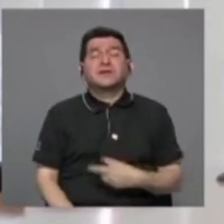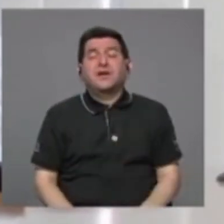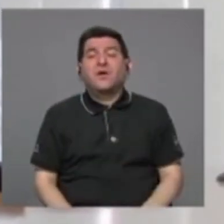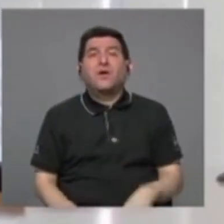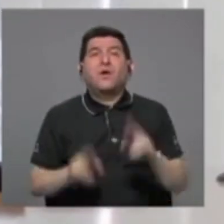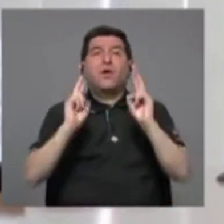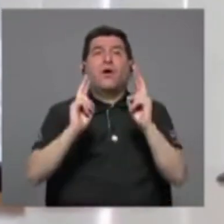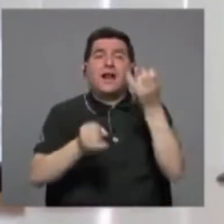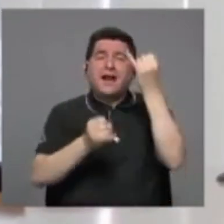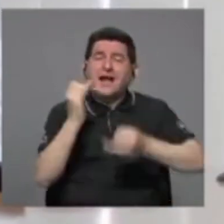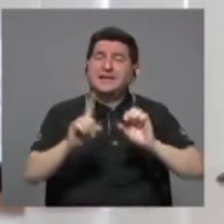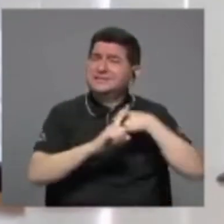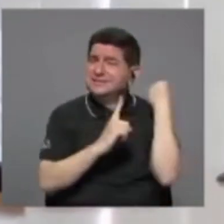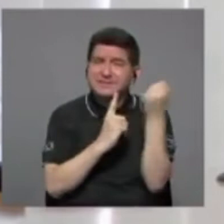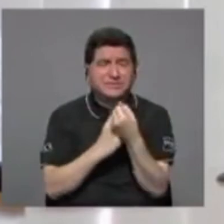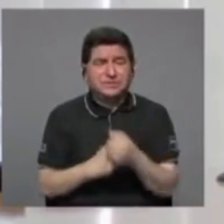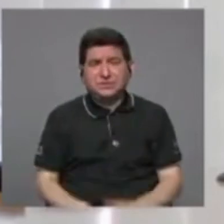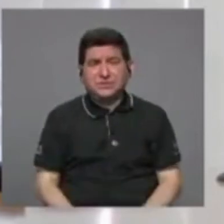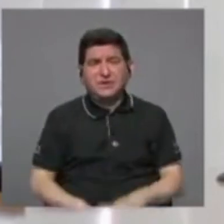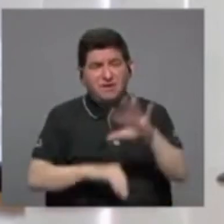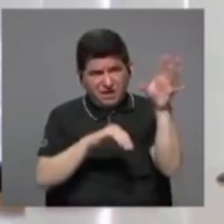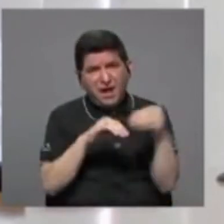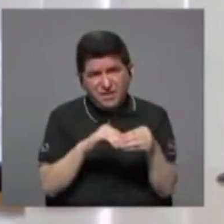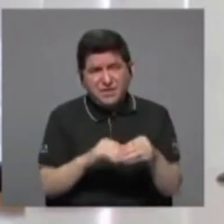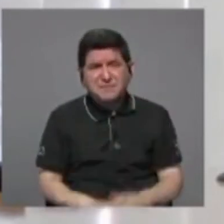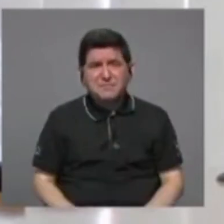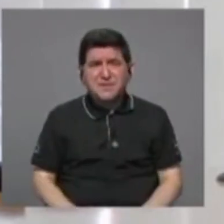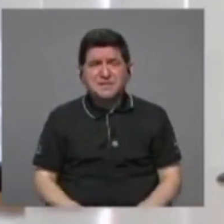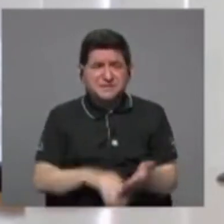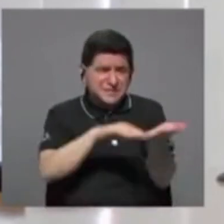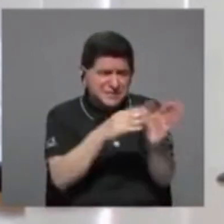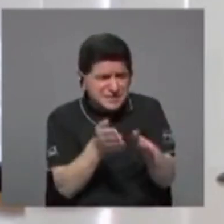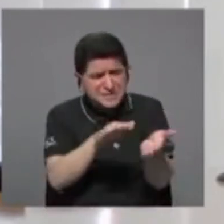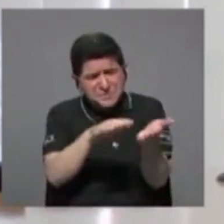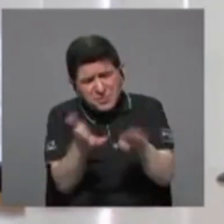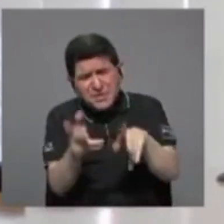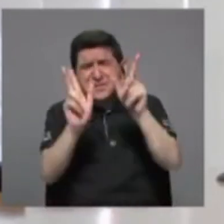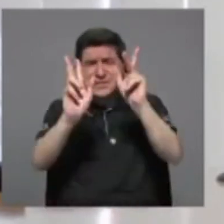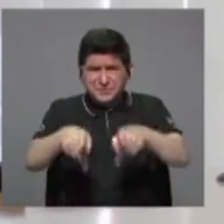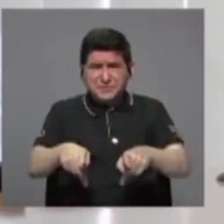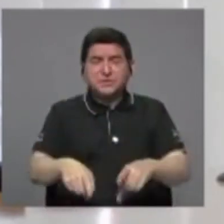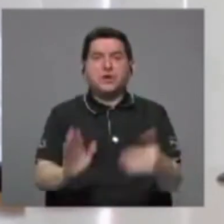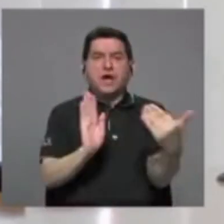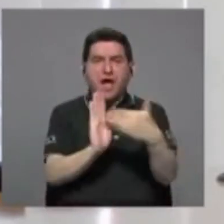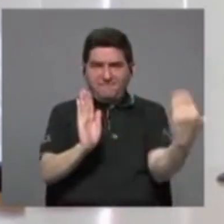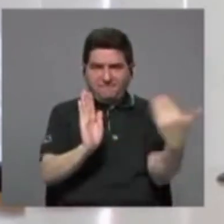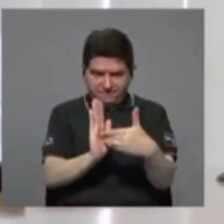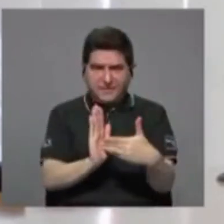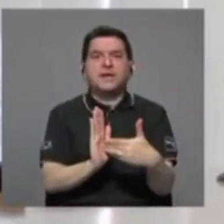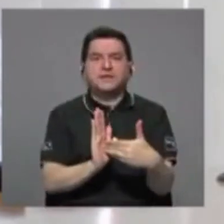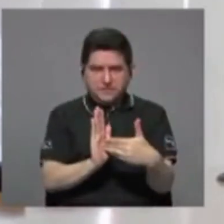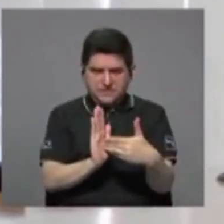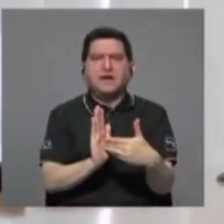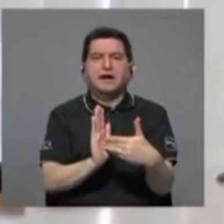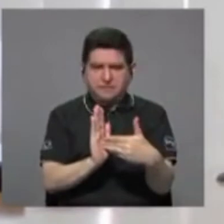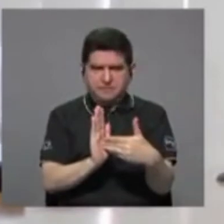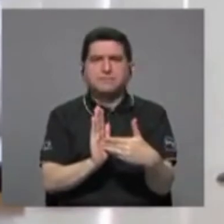situación, porque además del luctuoso balance de pérdidas humanas, afecta el